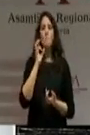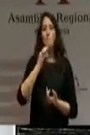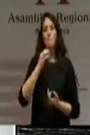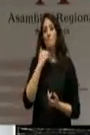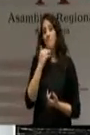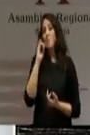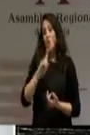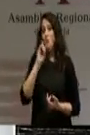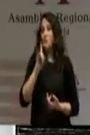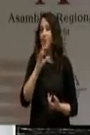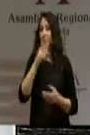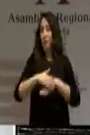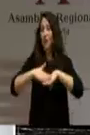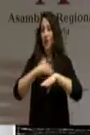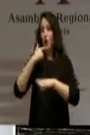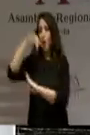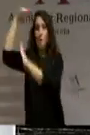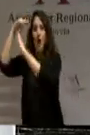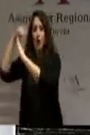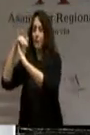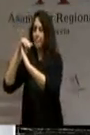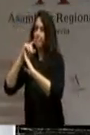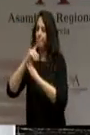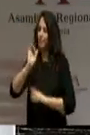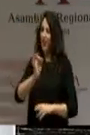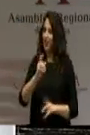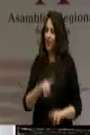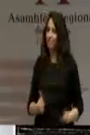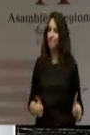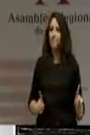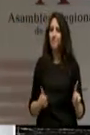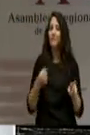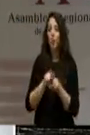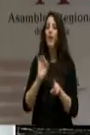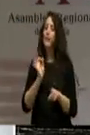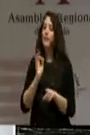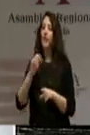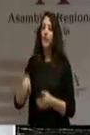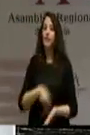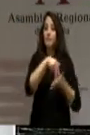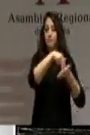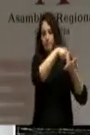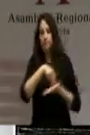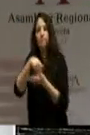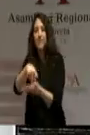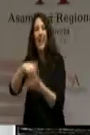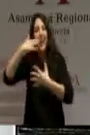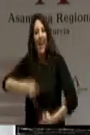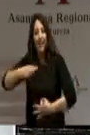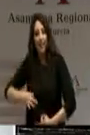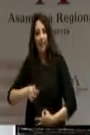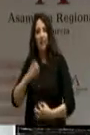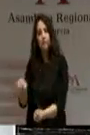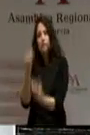paradas. Efectivamente, le va a venir bien a usted dejar la moqueta y bajar al terreno, porque alguien no le ha